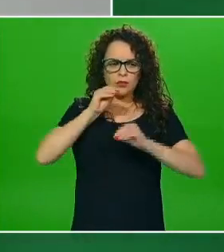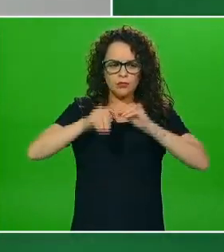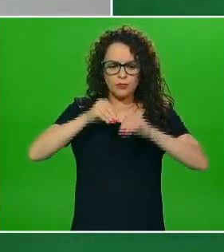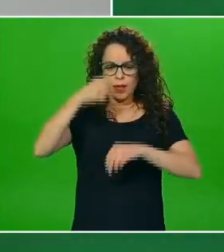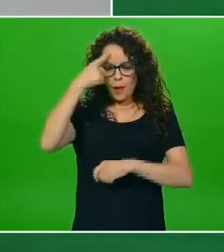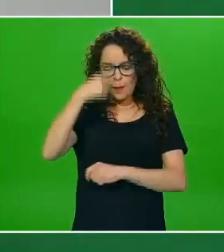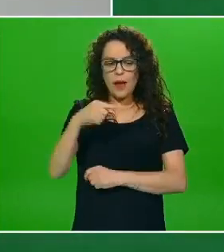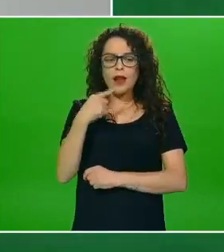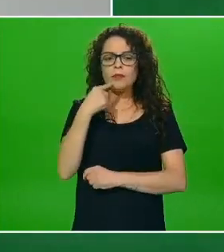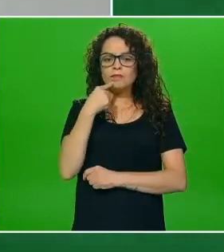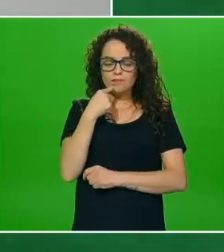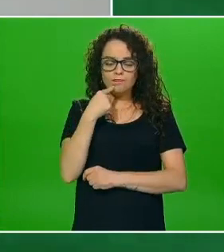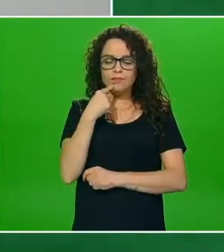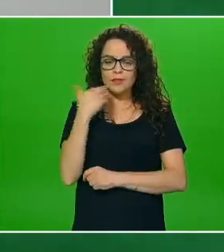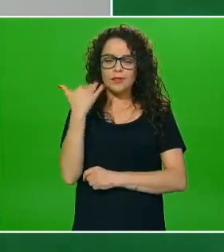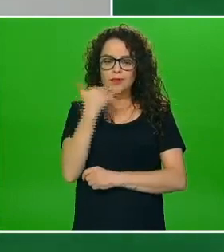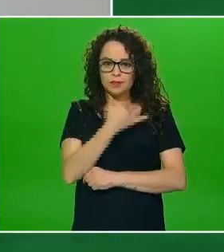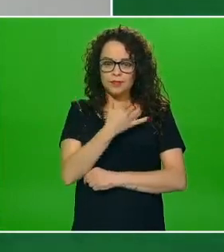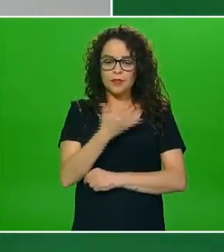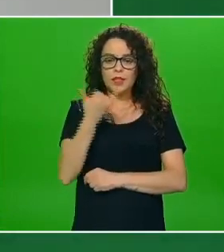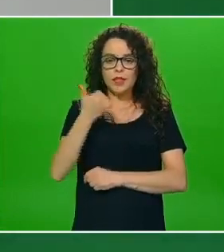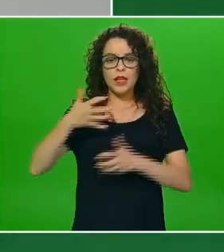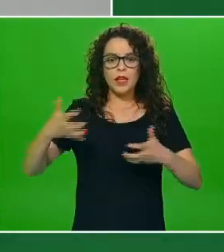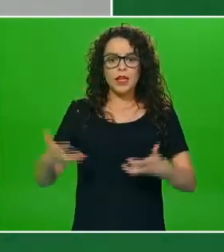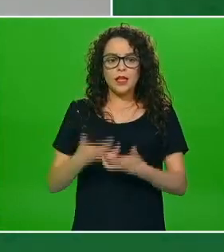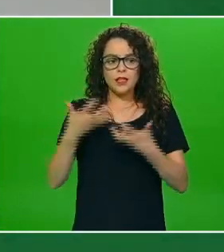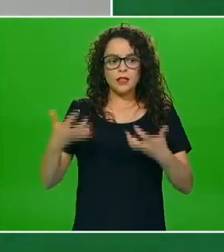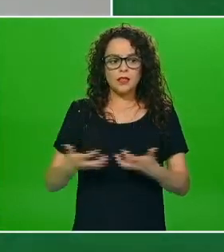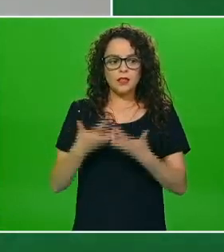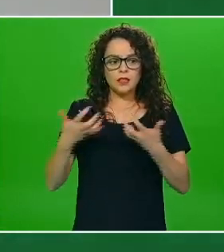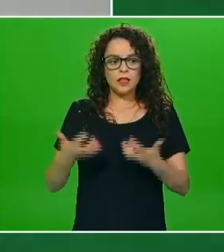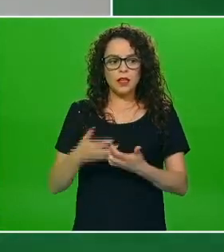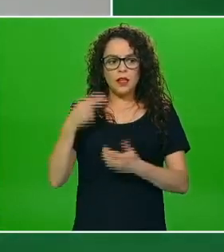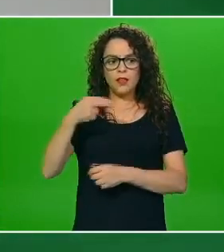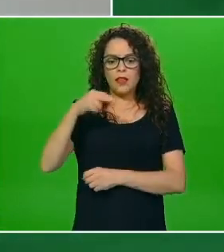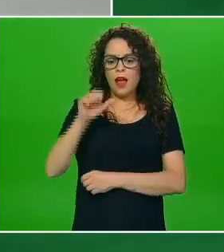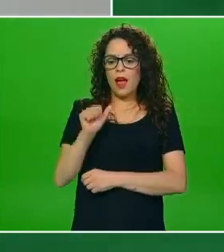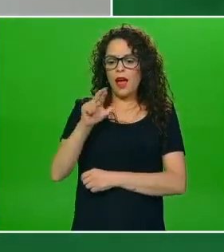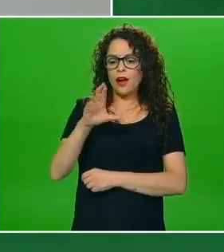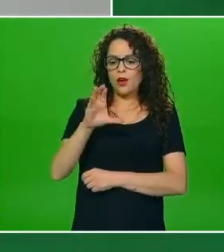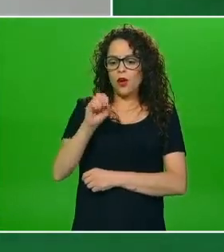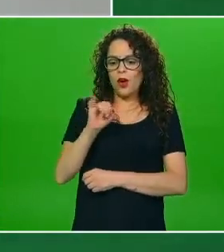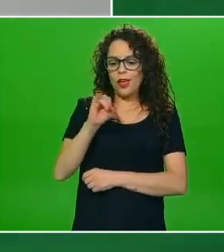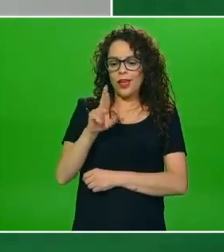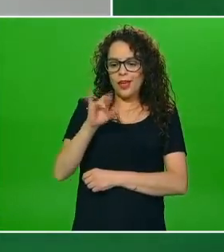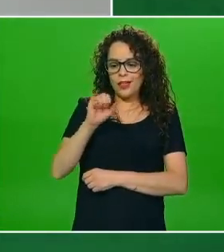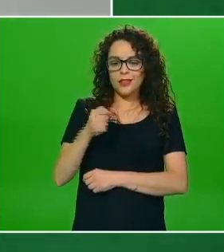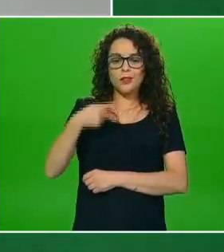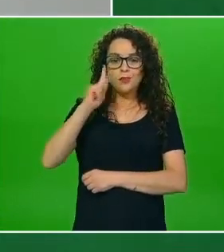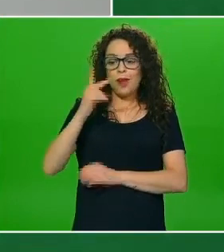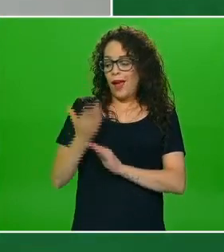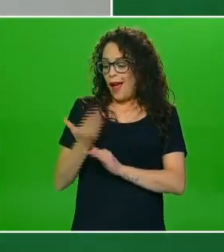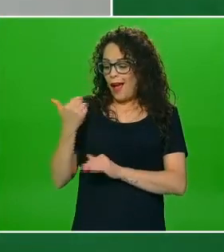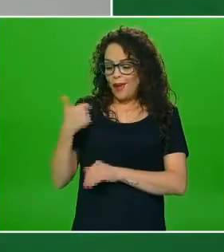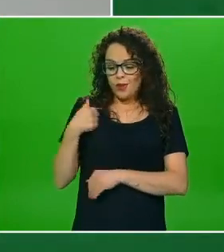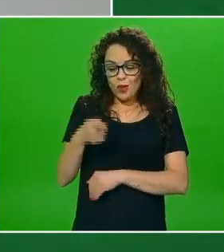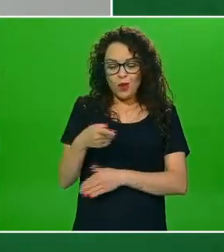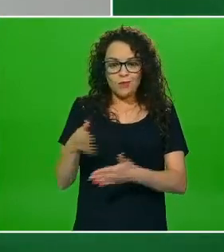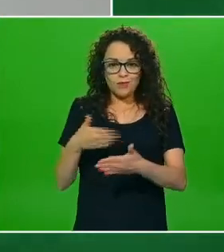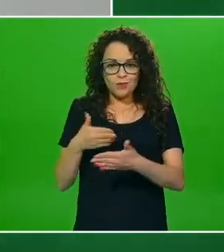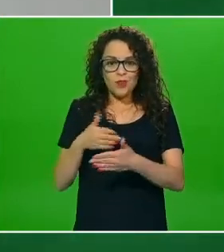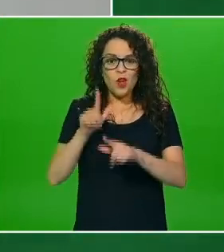realzar algunos sabores y una rica ensalada de arcoiris que perdió un poco en el tiempo que lo preparé los colores